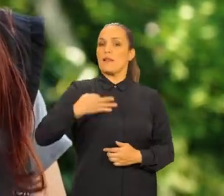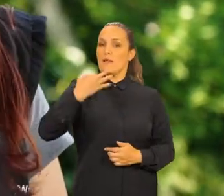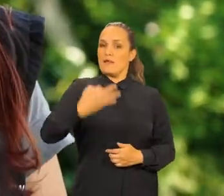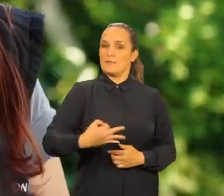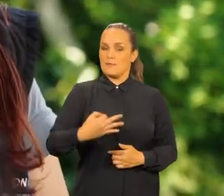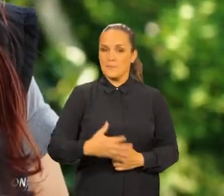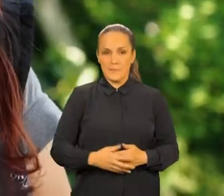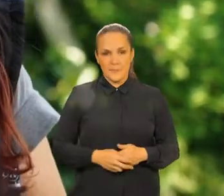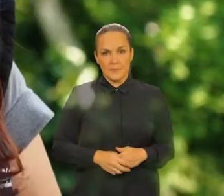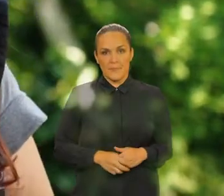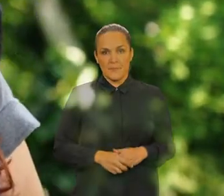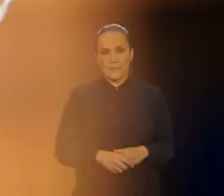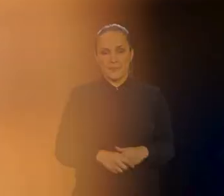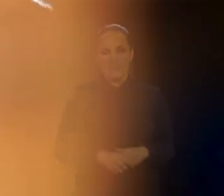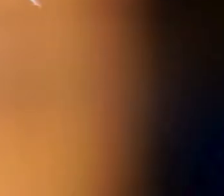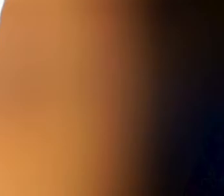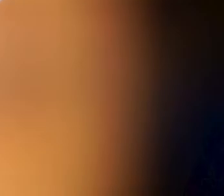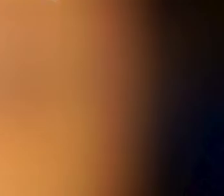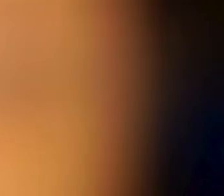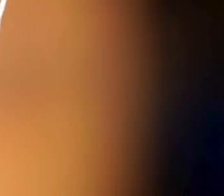profesionalmente ética.